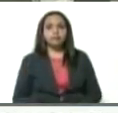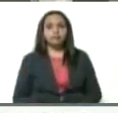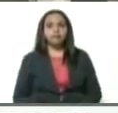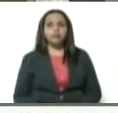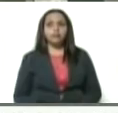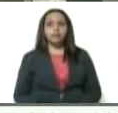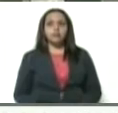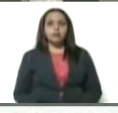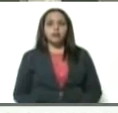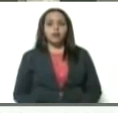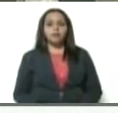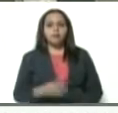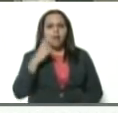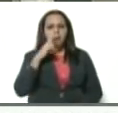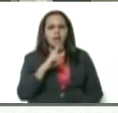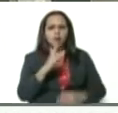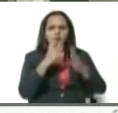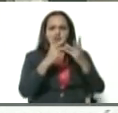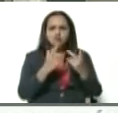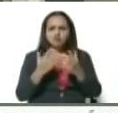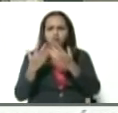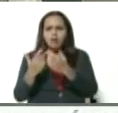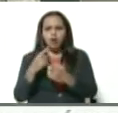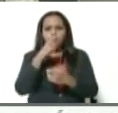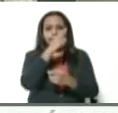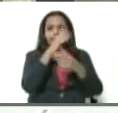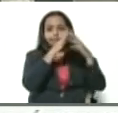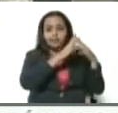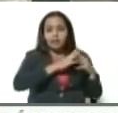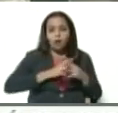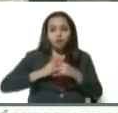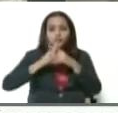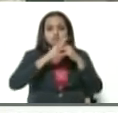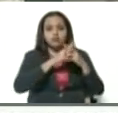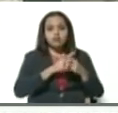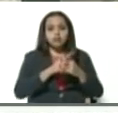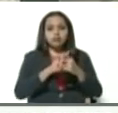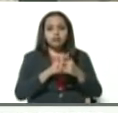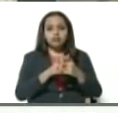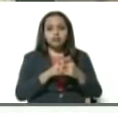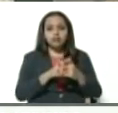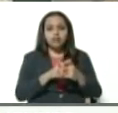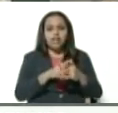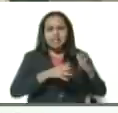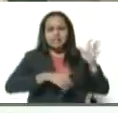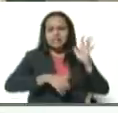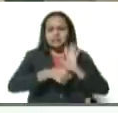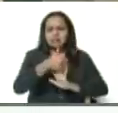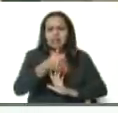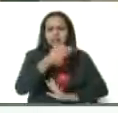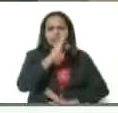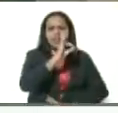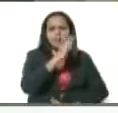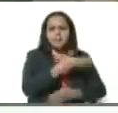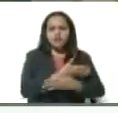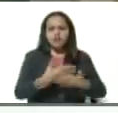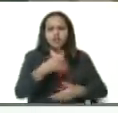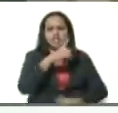Cuando vemos esos números de Estados Unidos, pasando 3.100.000 casos,